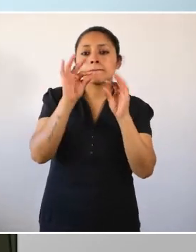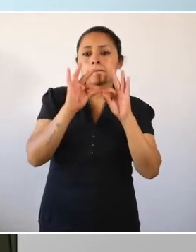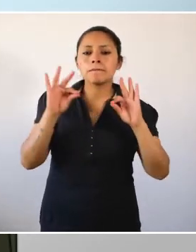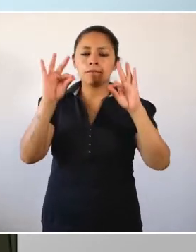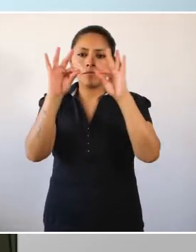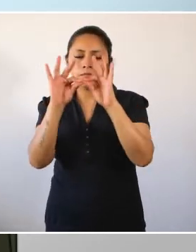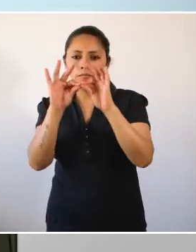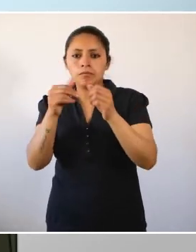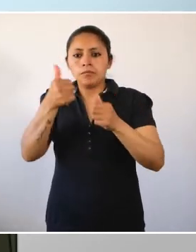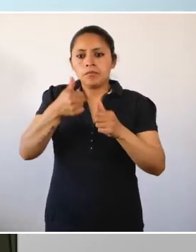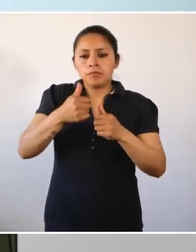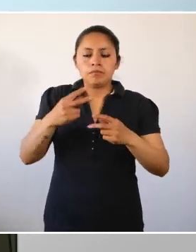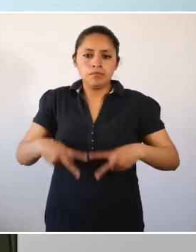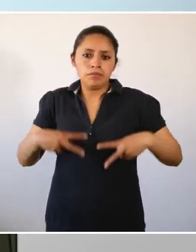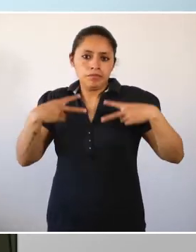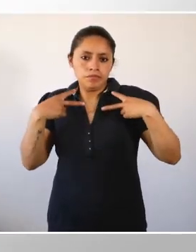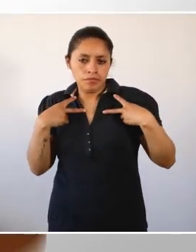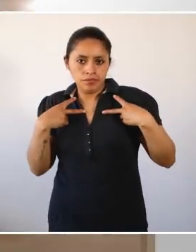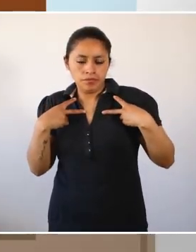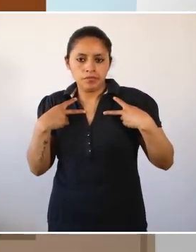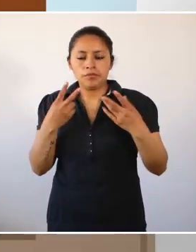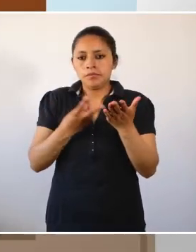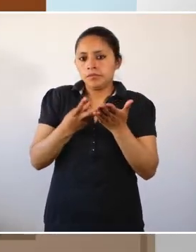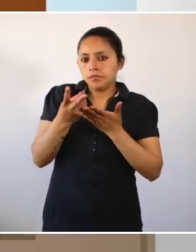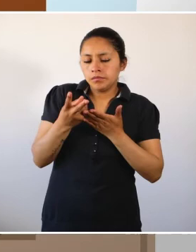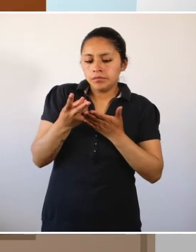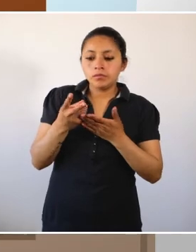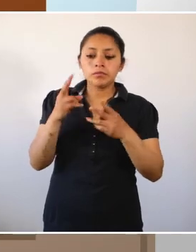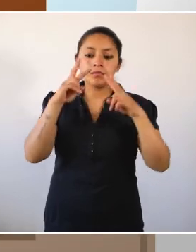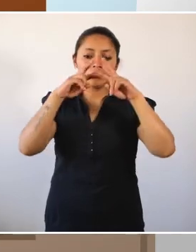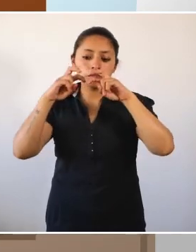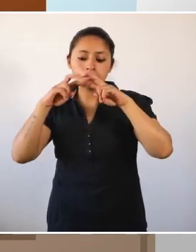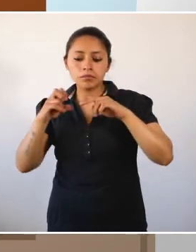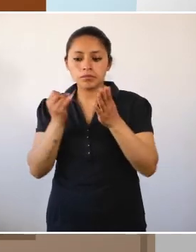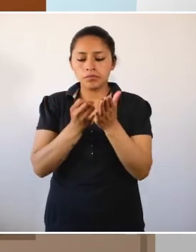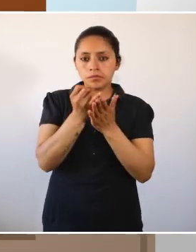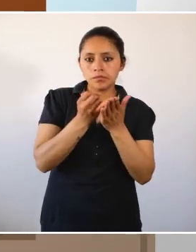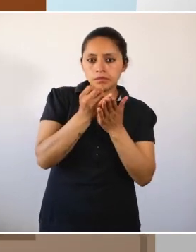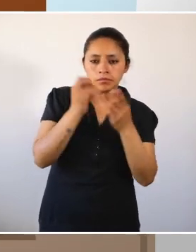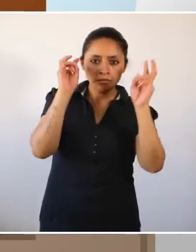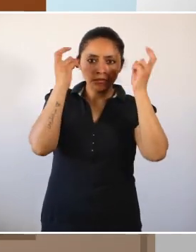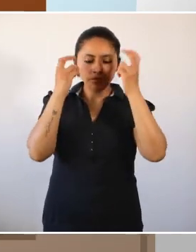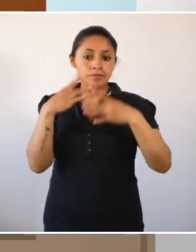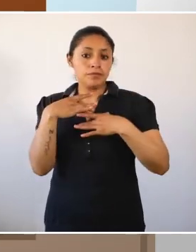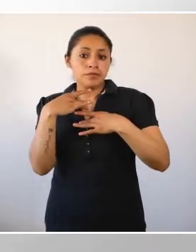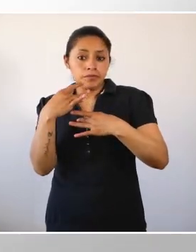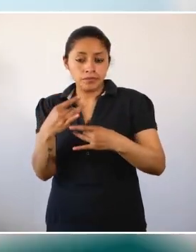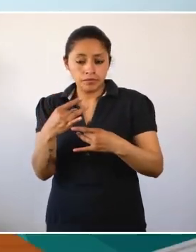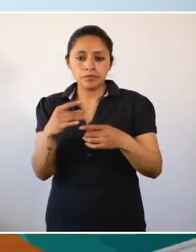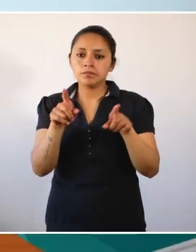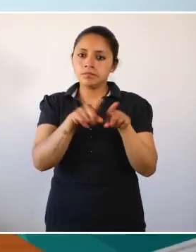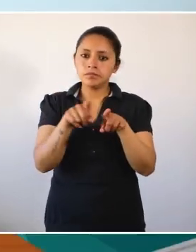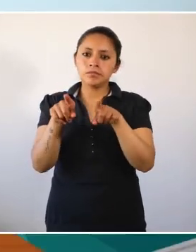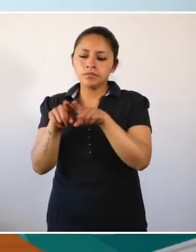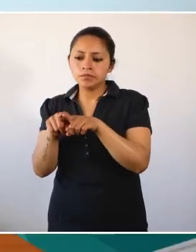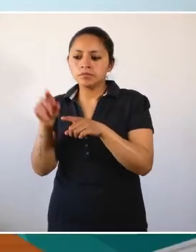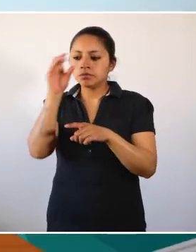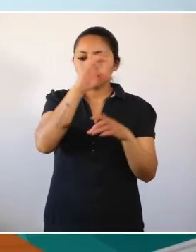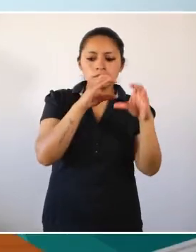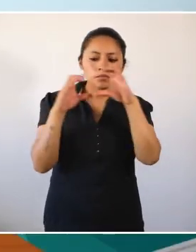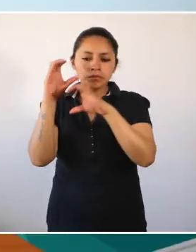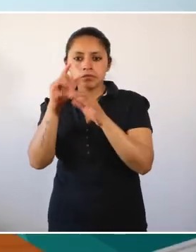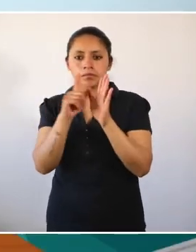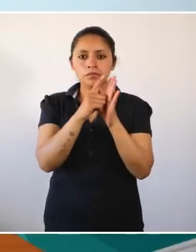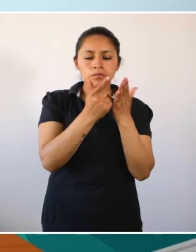en la vida real. Que hagan investigaciones en Internet sobre temas que les interese. También pueden usar otros textos o libros que